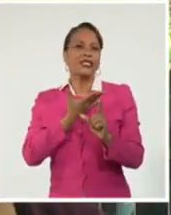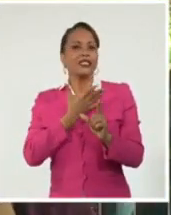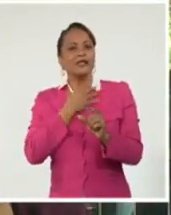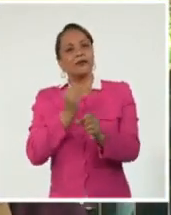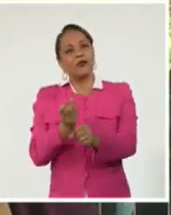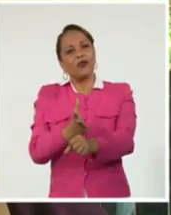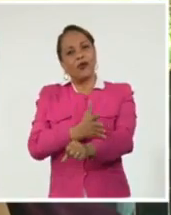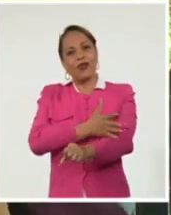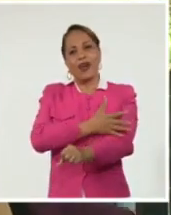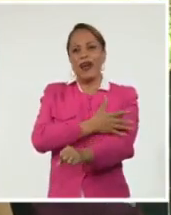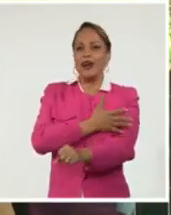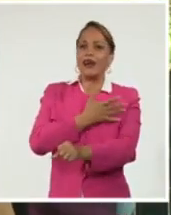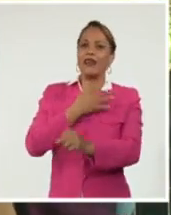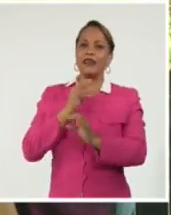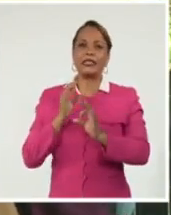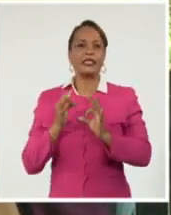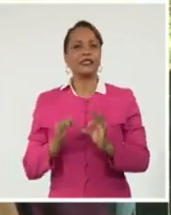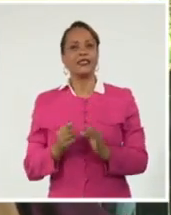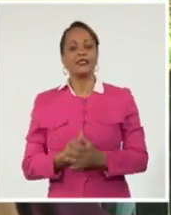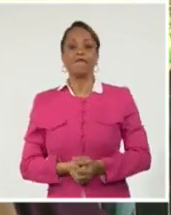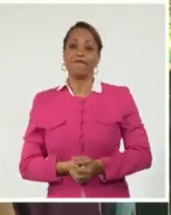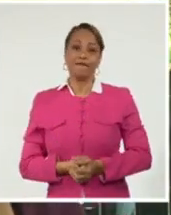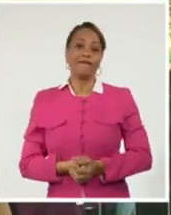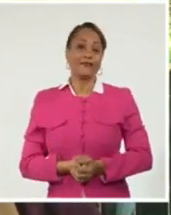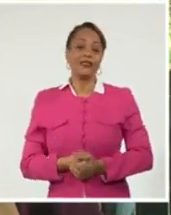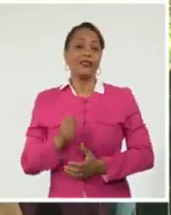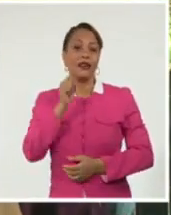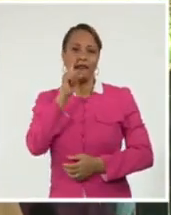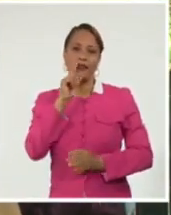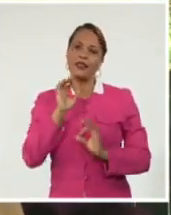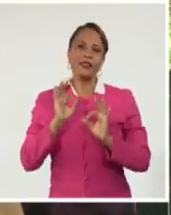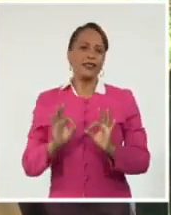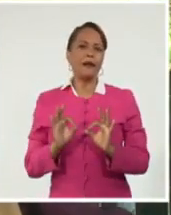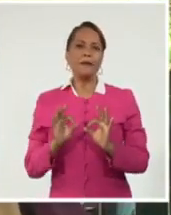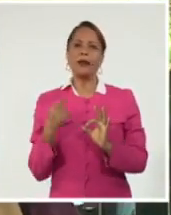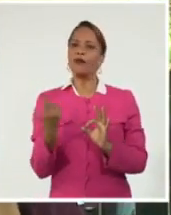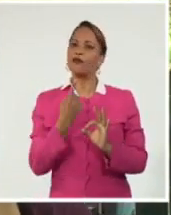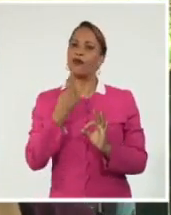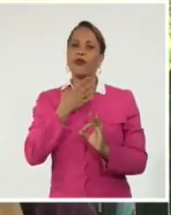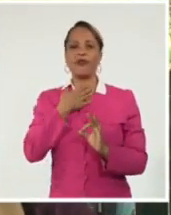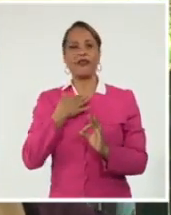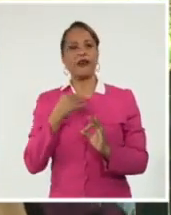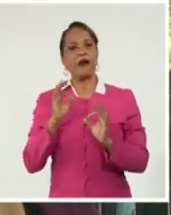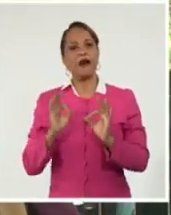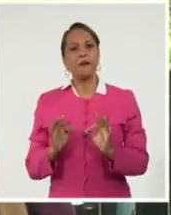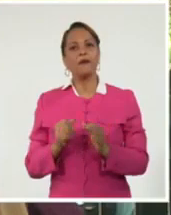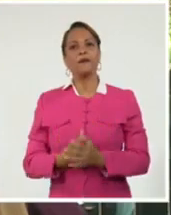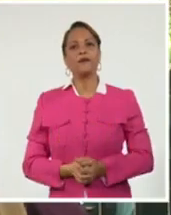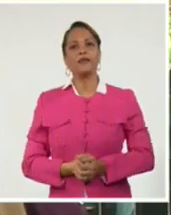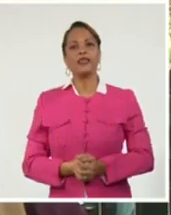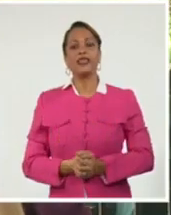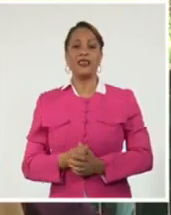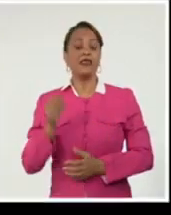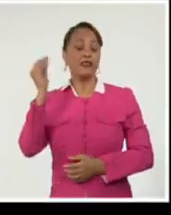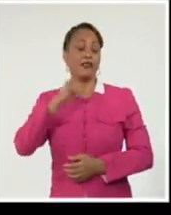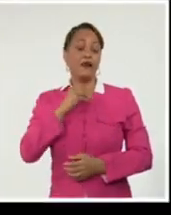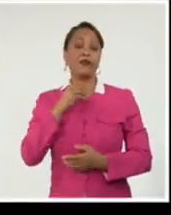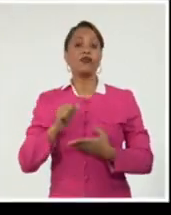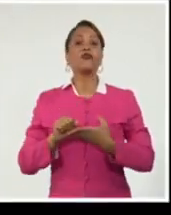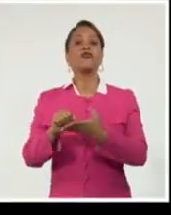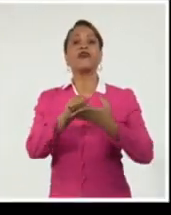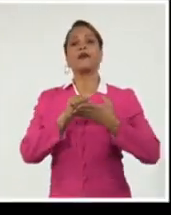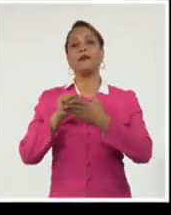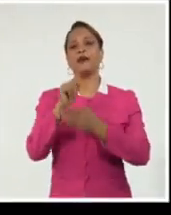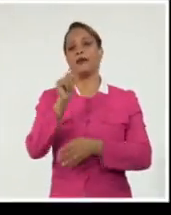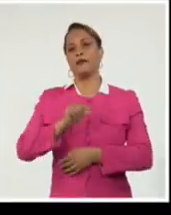conmueve. Al final es algo que yo creo que es para la gente, que es lo que debe hacer uno, que es servir a la gente.